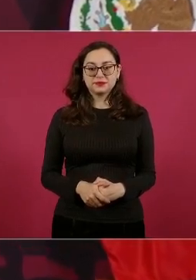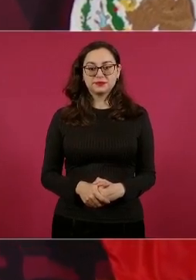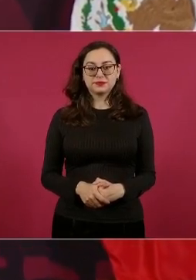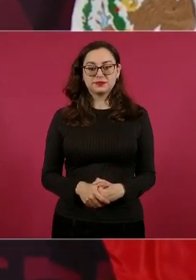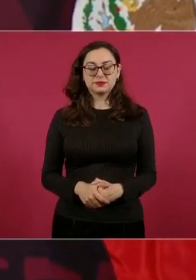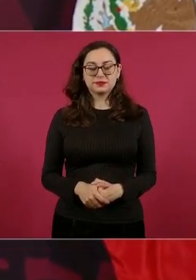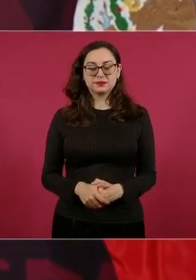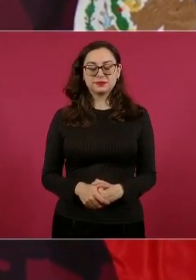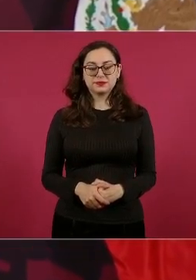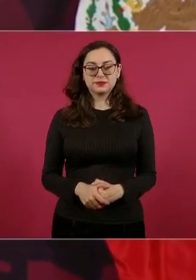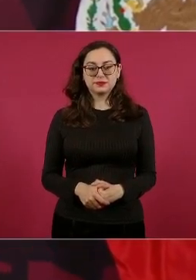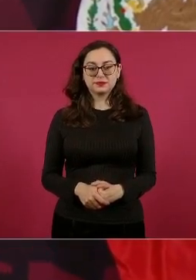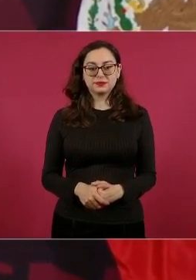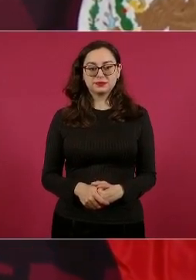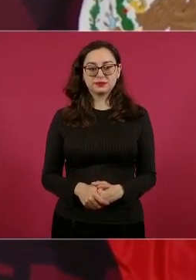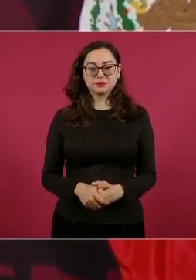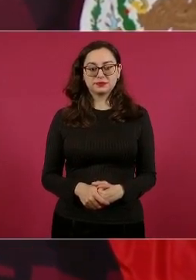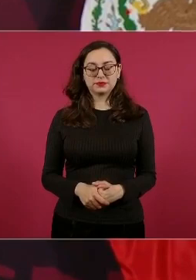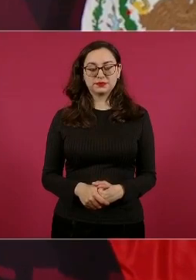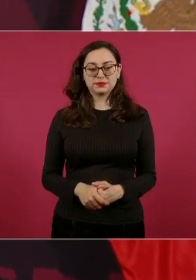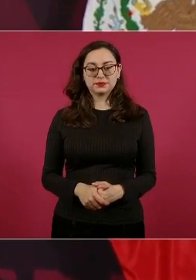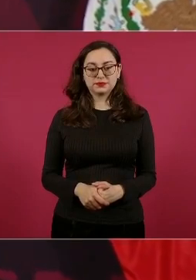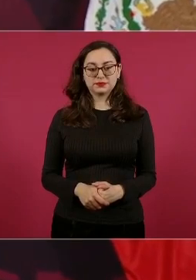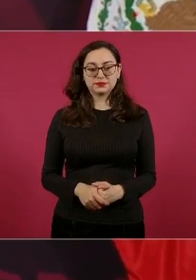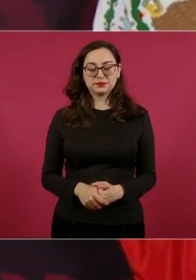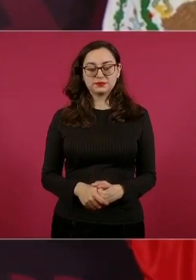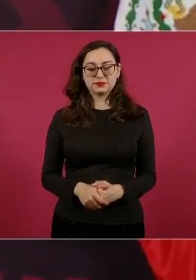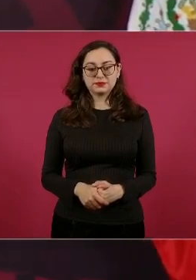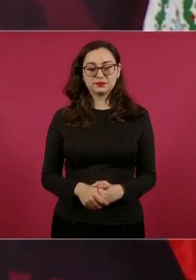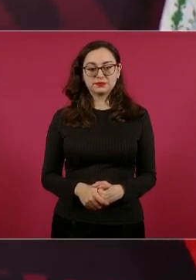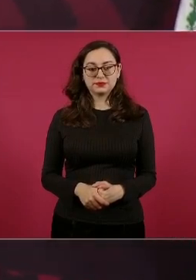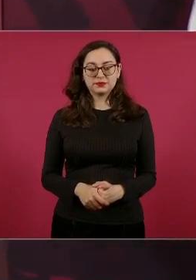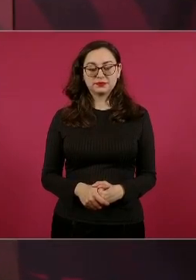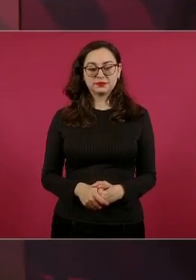Vamos a empezar